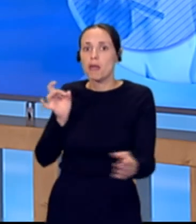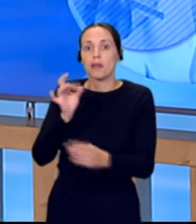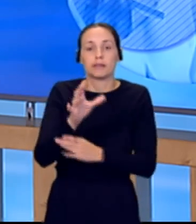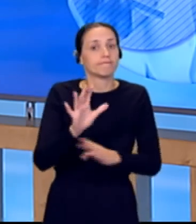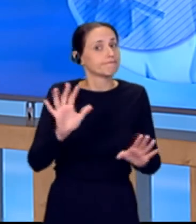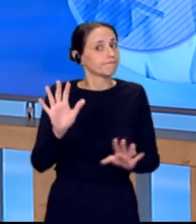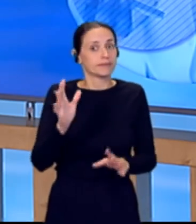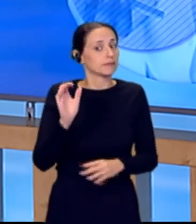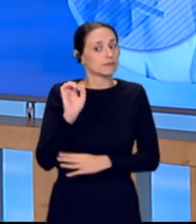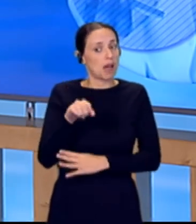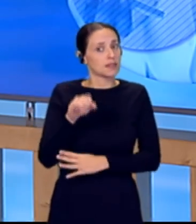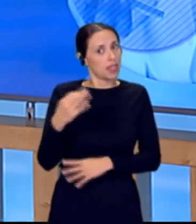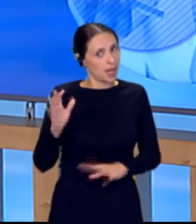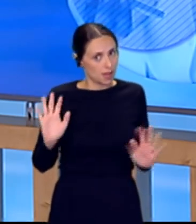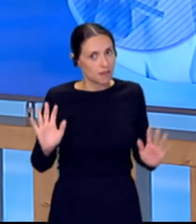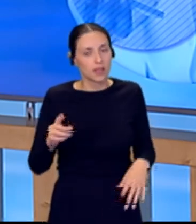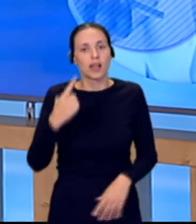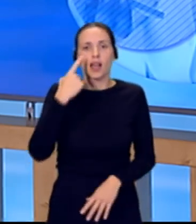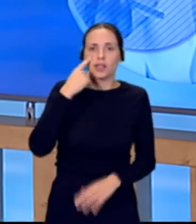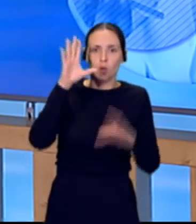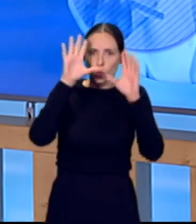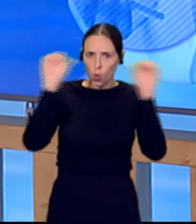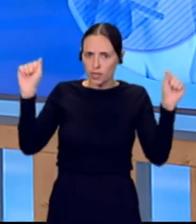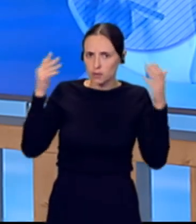caso. Atento a este consejo de la Guardia Civil.